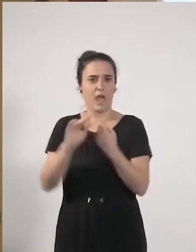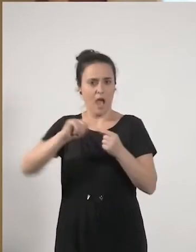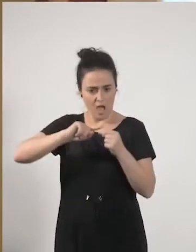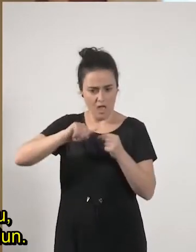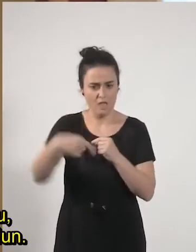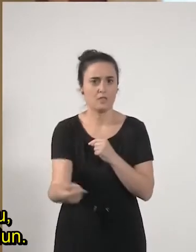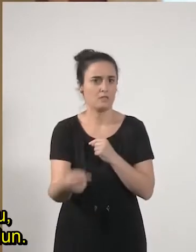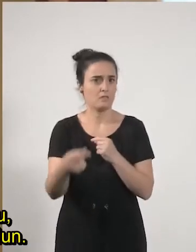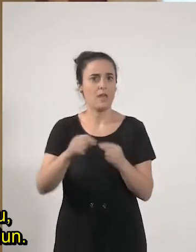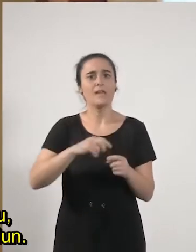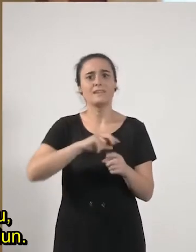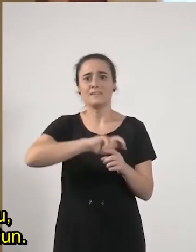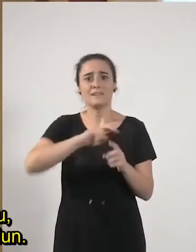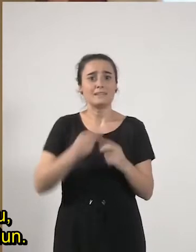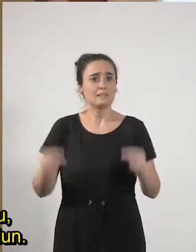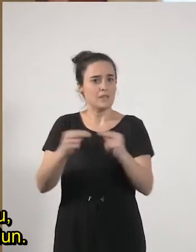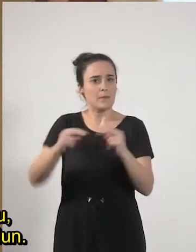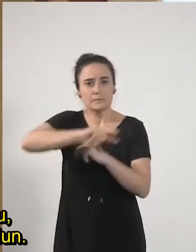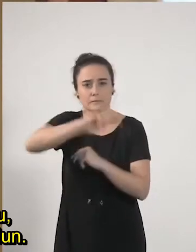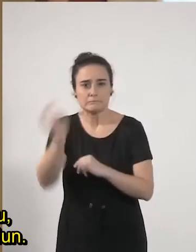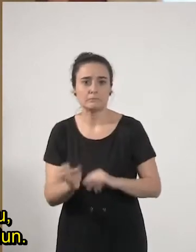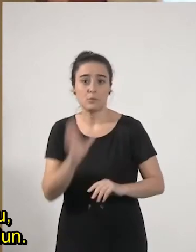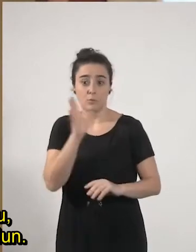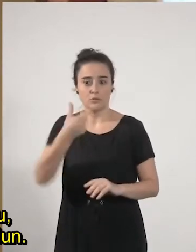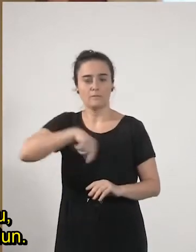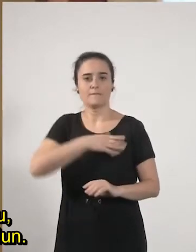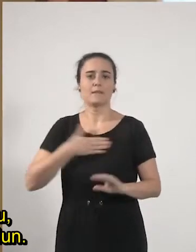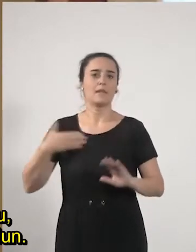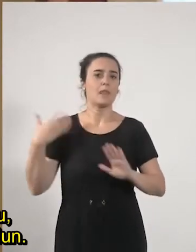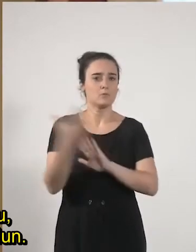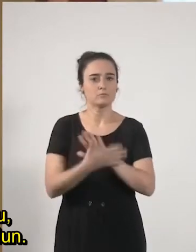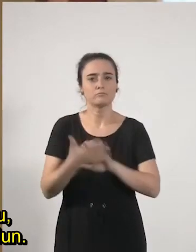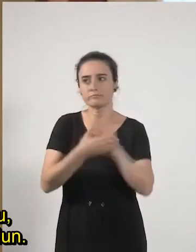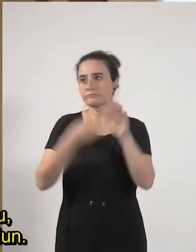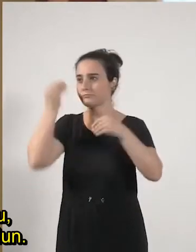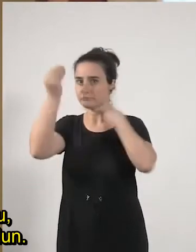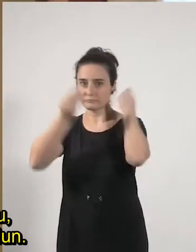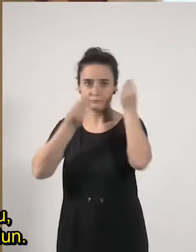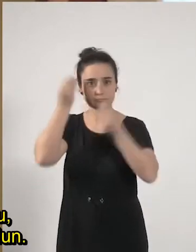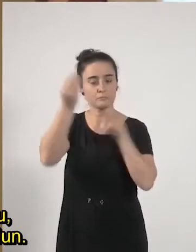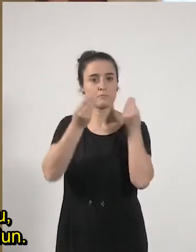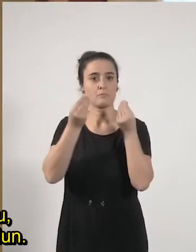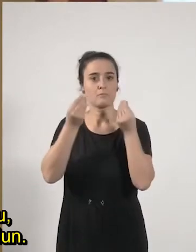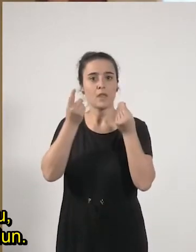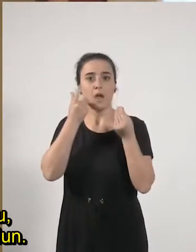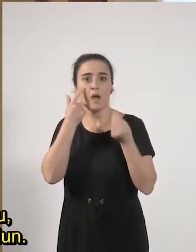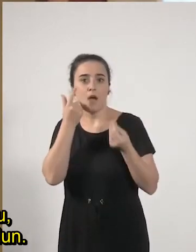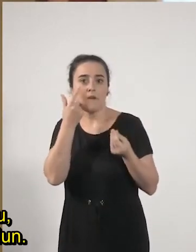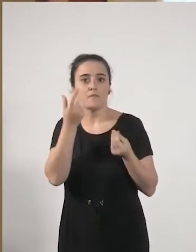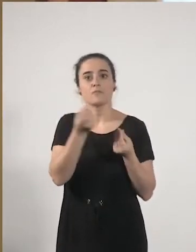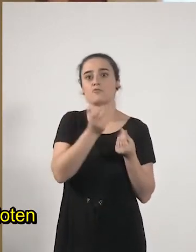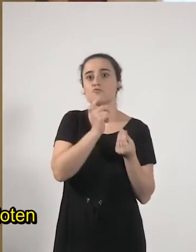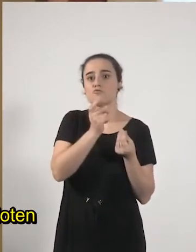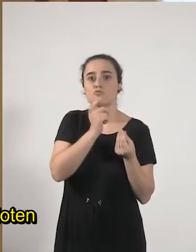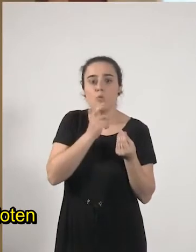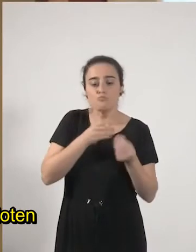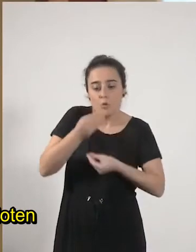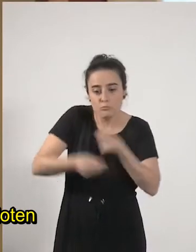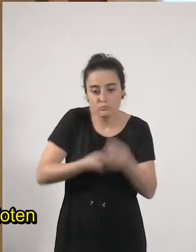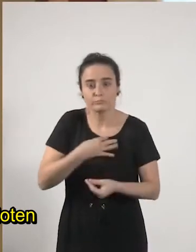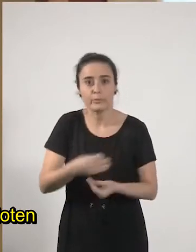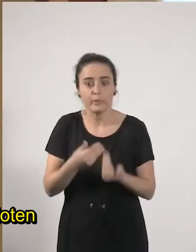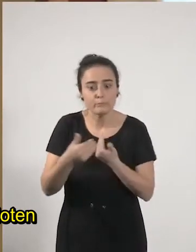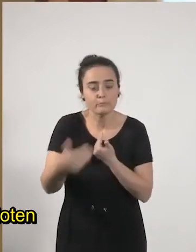guztietan, eta elkarrekin hausnartu nahi dugu, honen inguruan nundik eta nola jardun, izan ere,